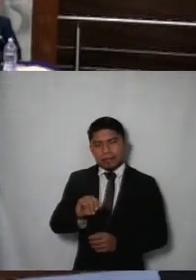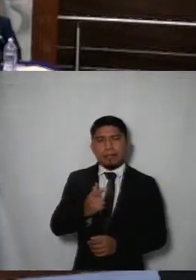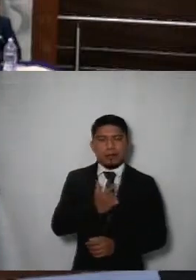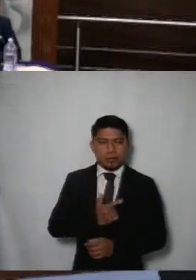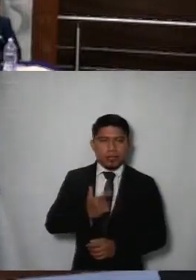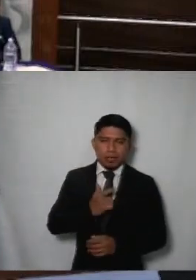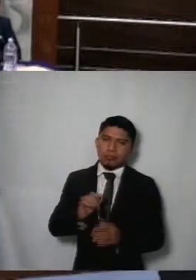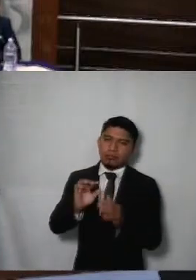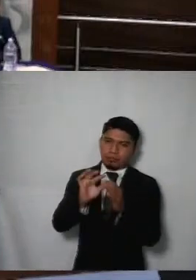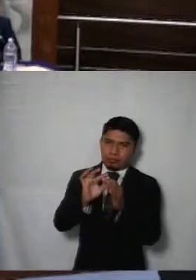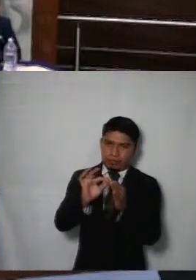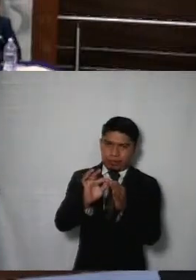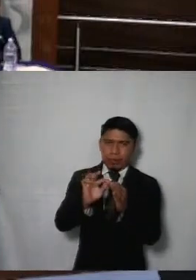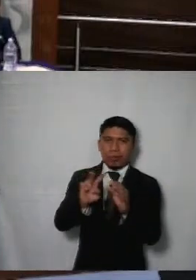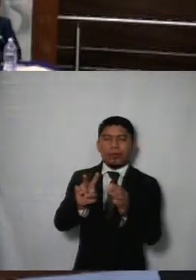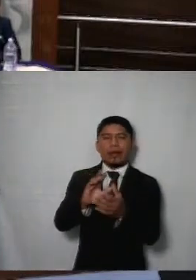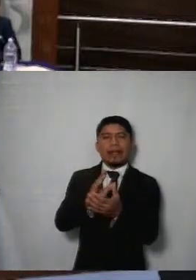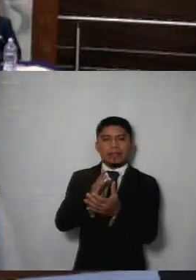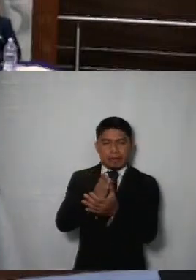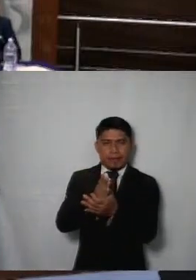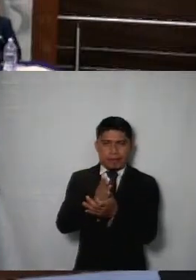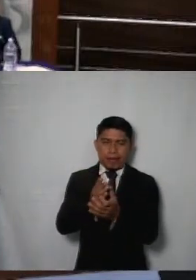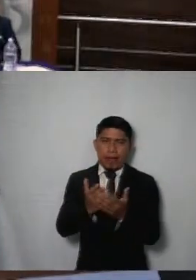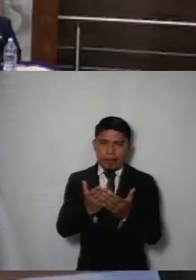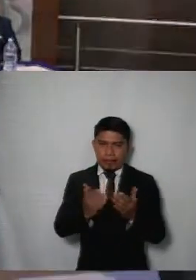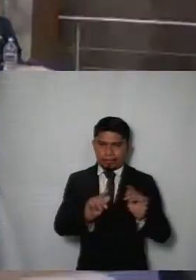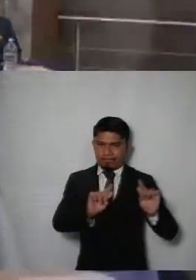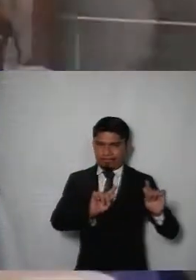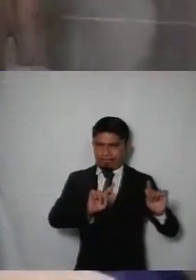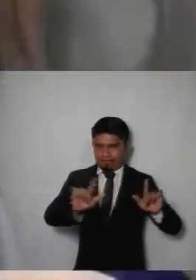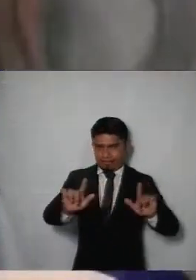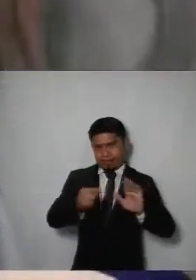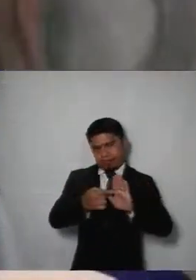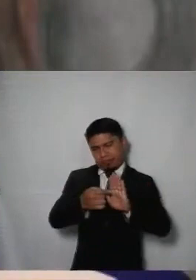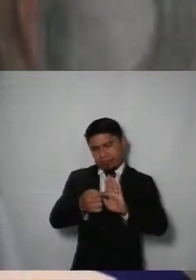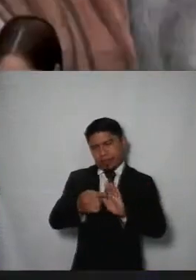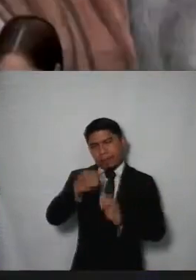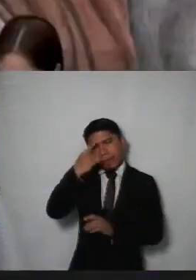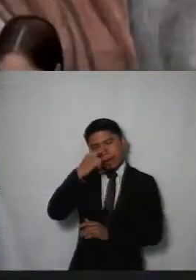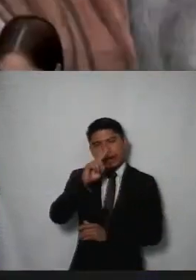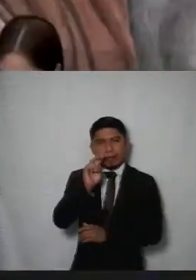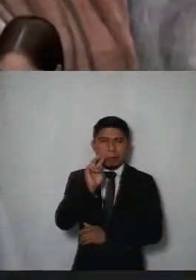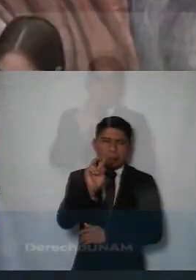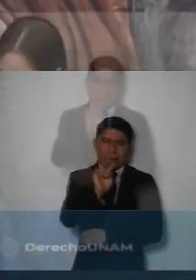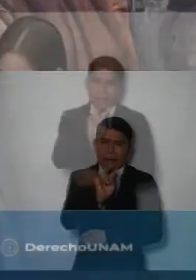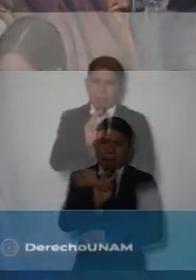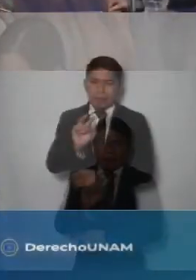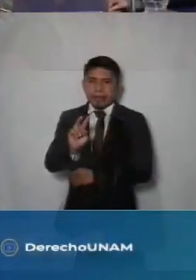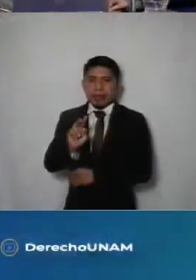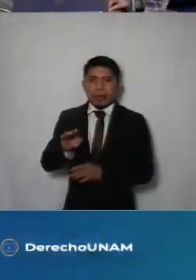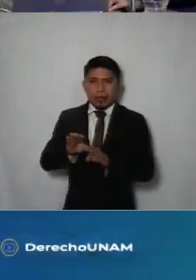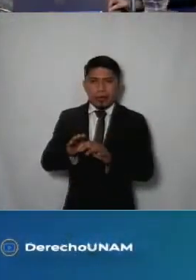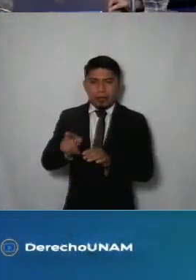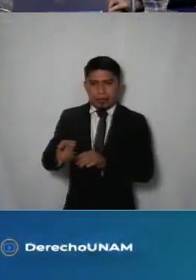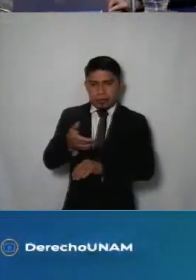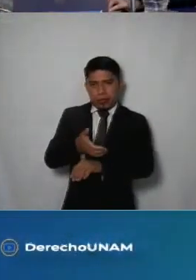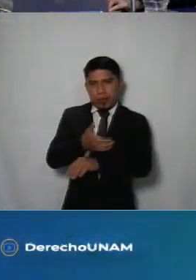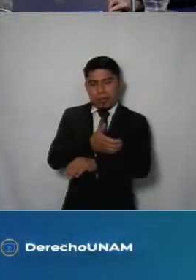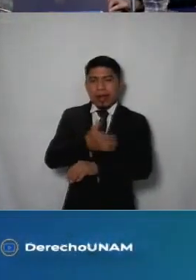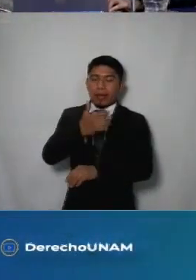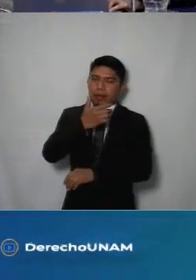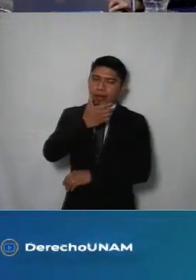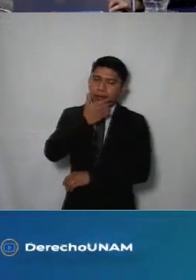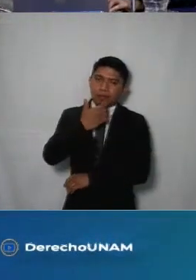un caso les voy a compartir la presentación para facilidad visual como lo han hecho mis